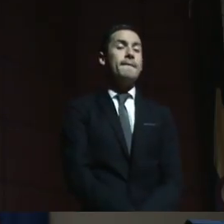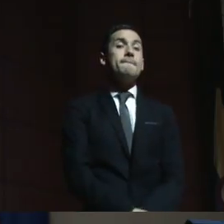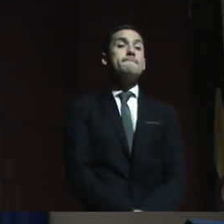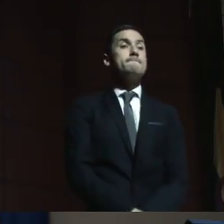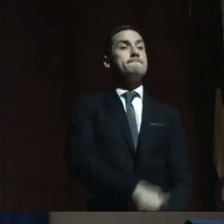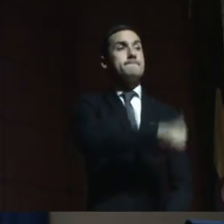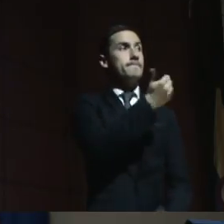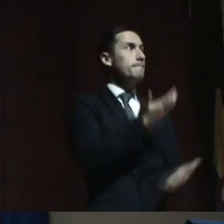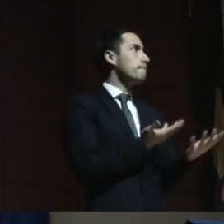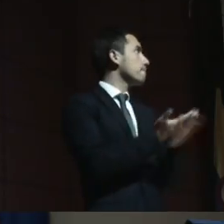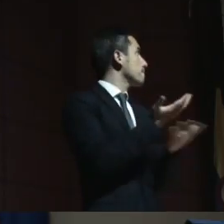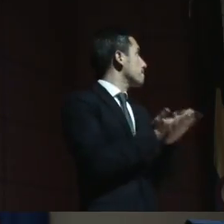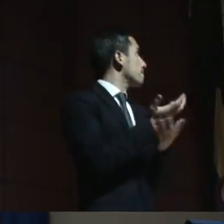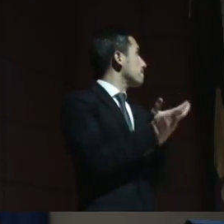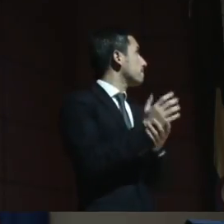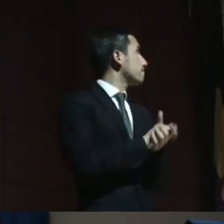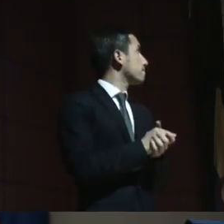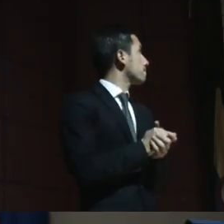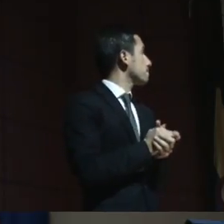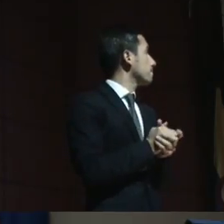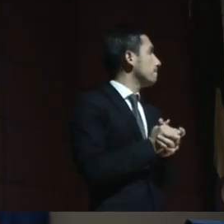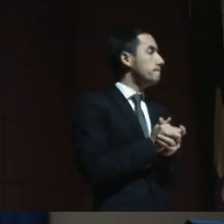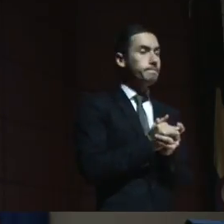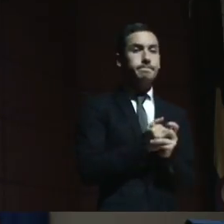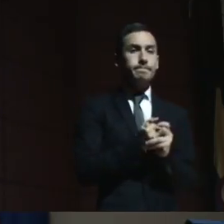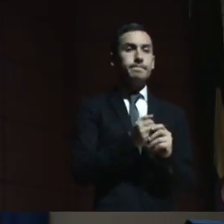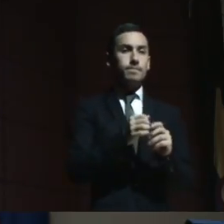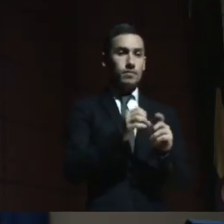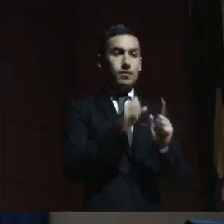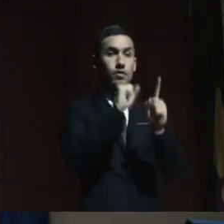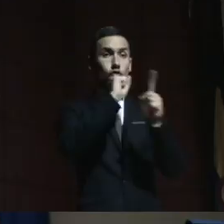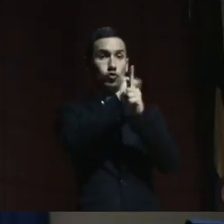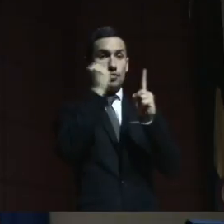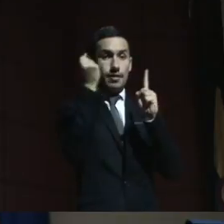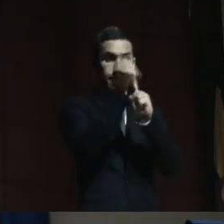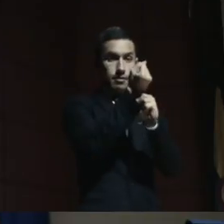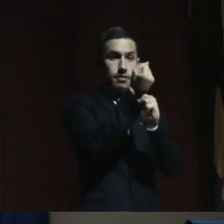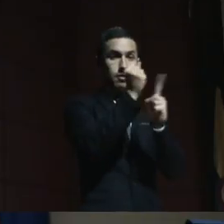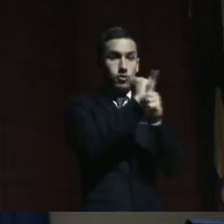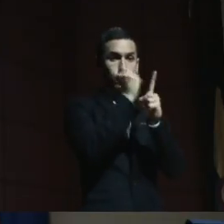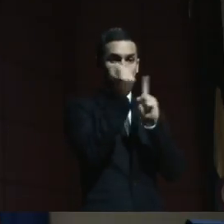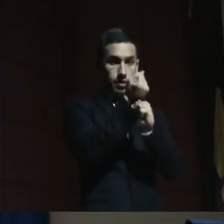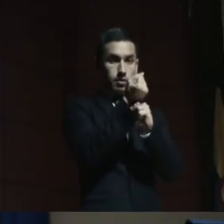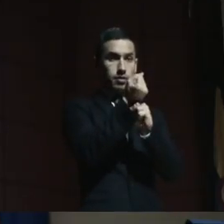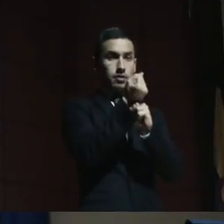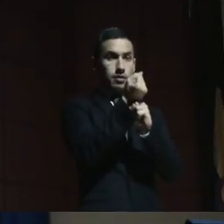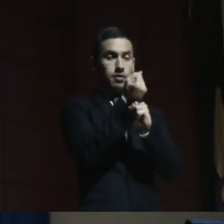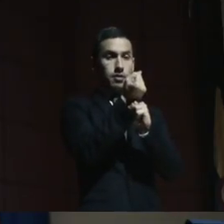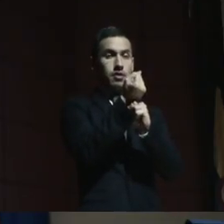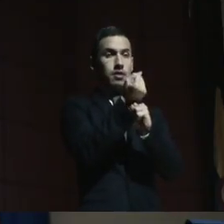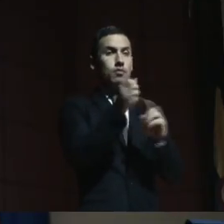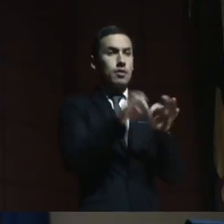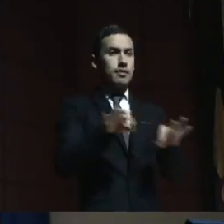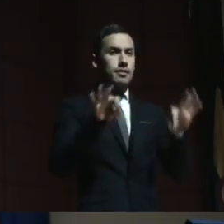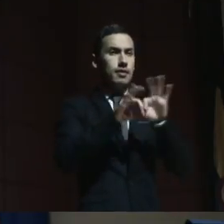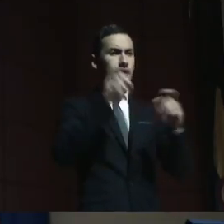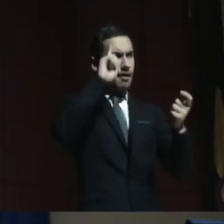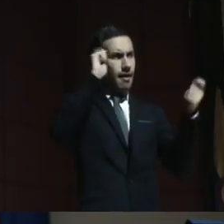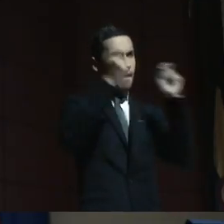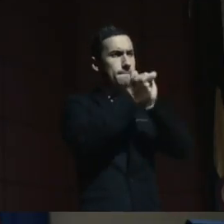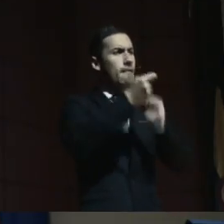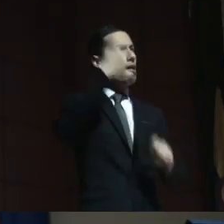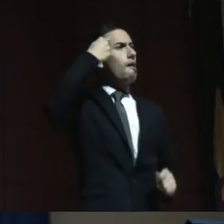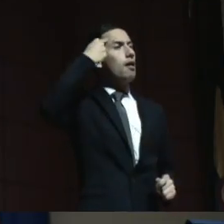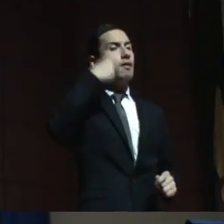Recomendaciones. Yo creo que, por supuesto, como sociedad tenemos que seguir trabajando en esto de cambiar esa visión que tenemos